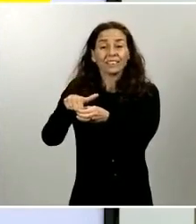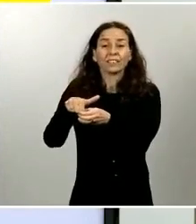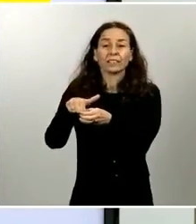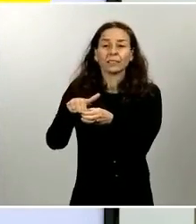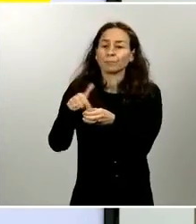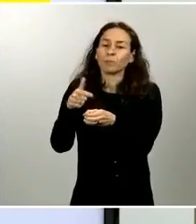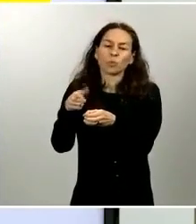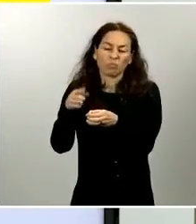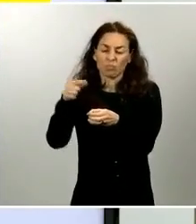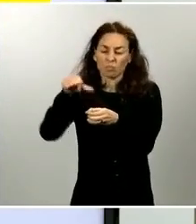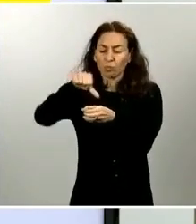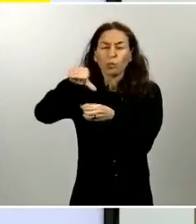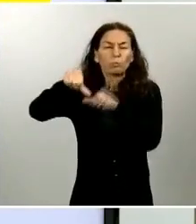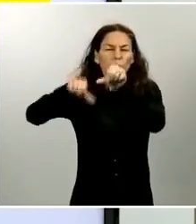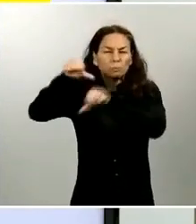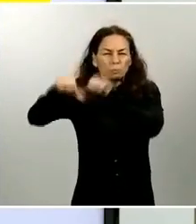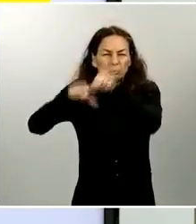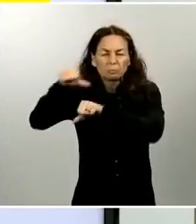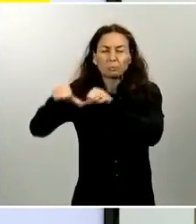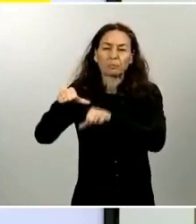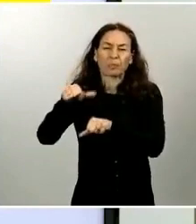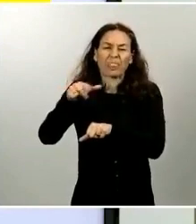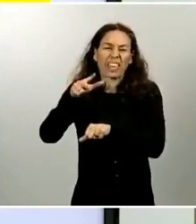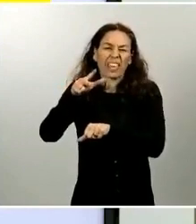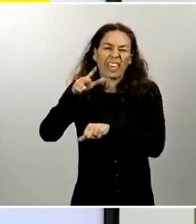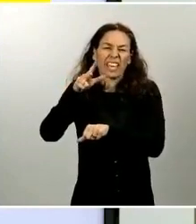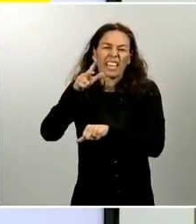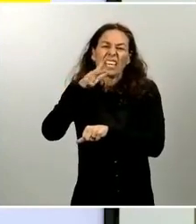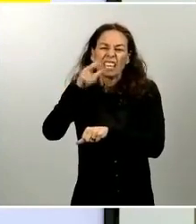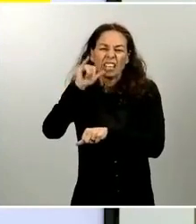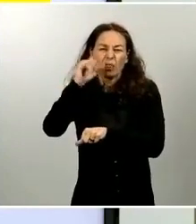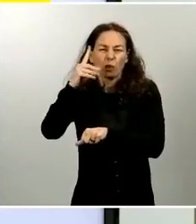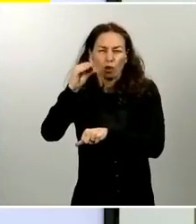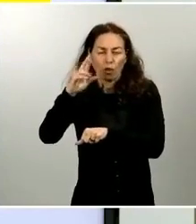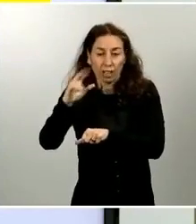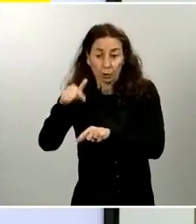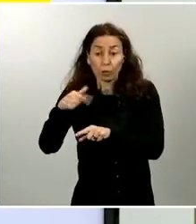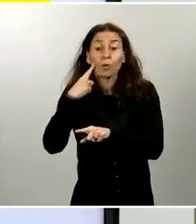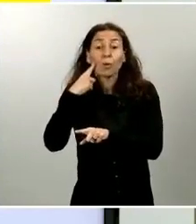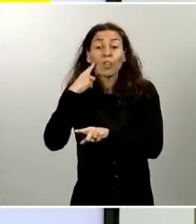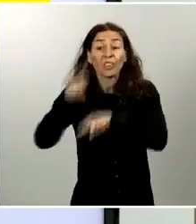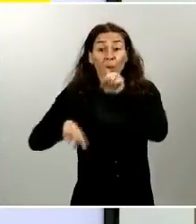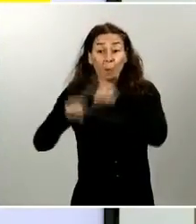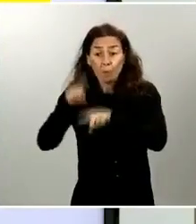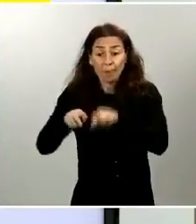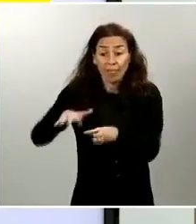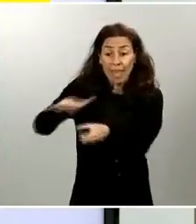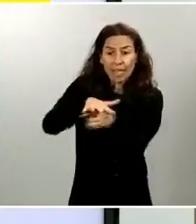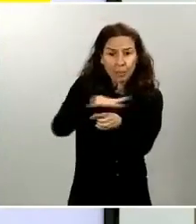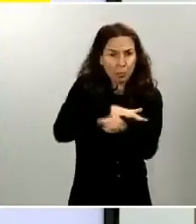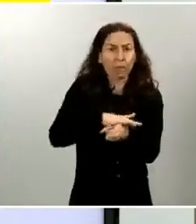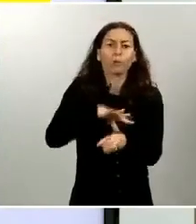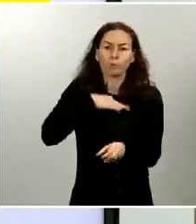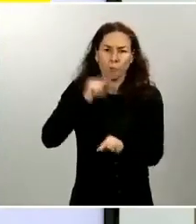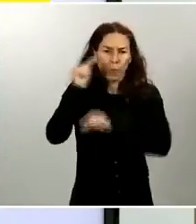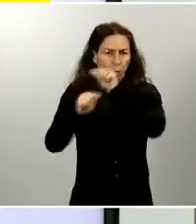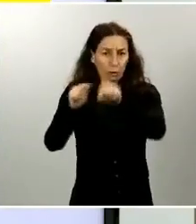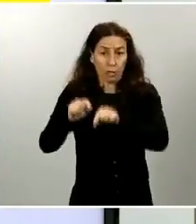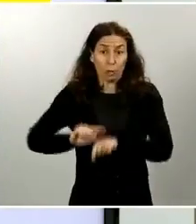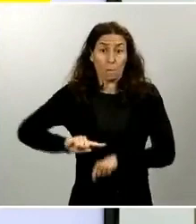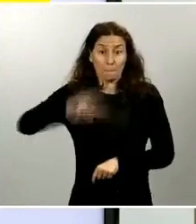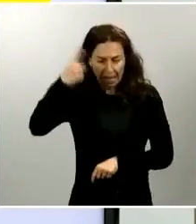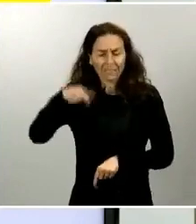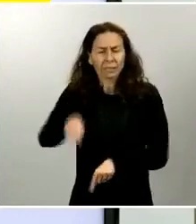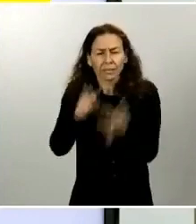solución de peróxido de hidrógeno los diferentes espacios de mayor riesgo de contagio. En esta operación vienen